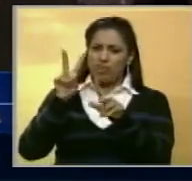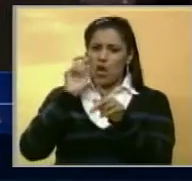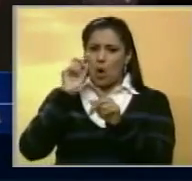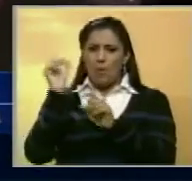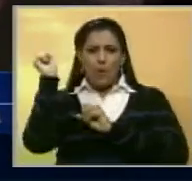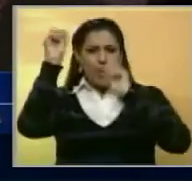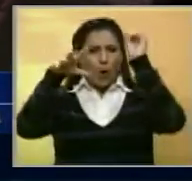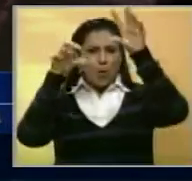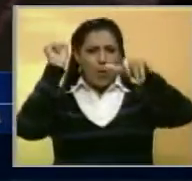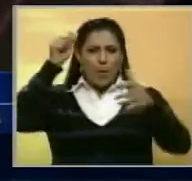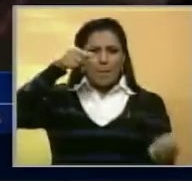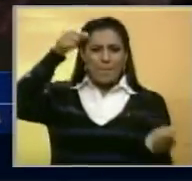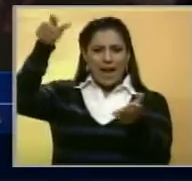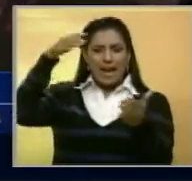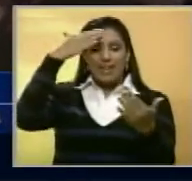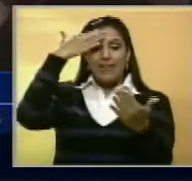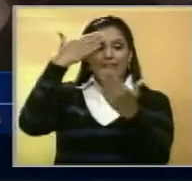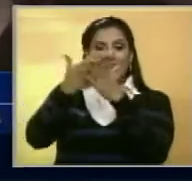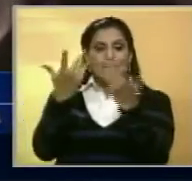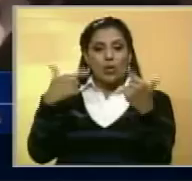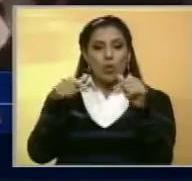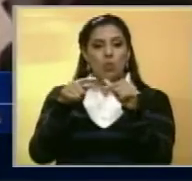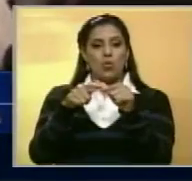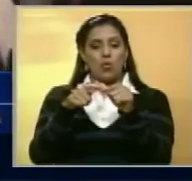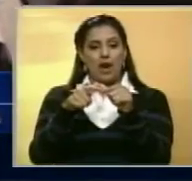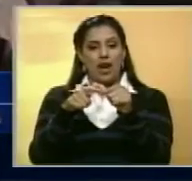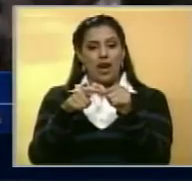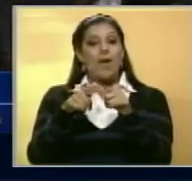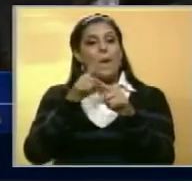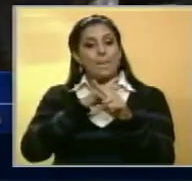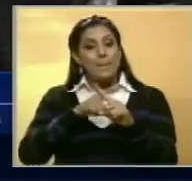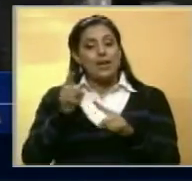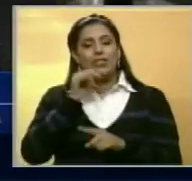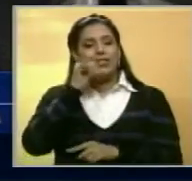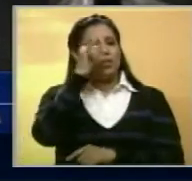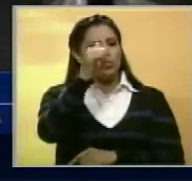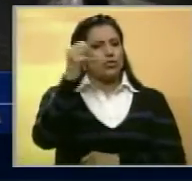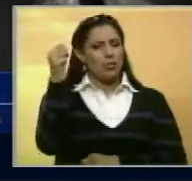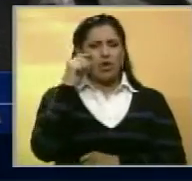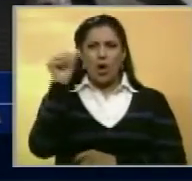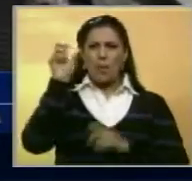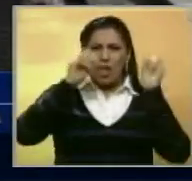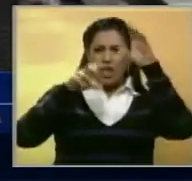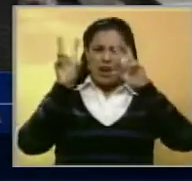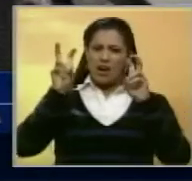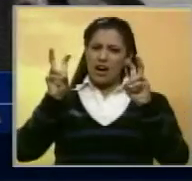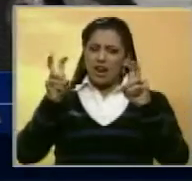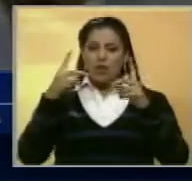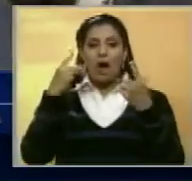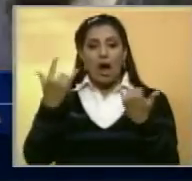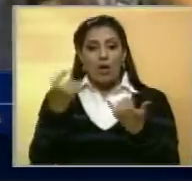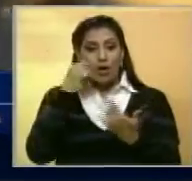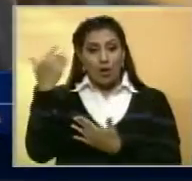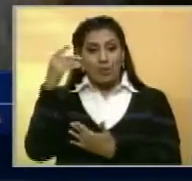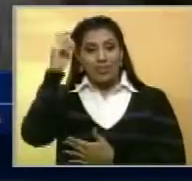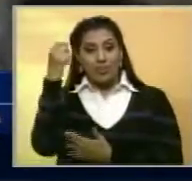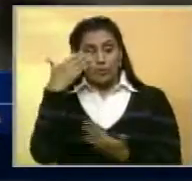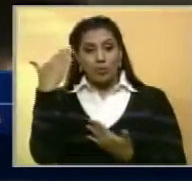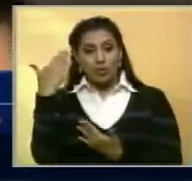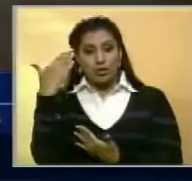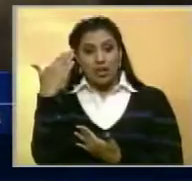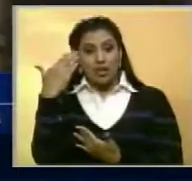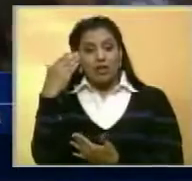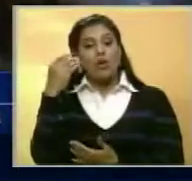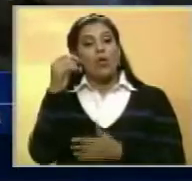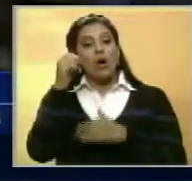al hombre arrojando las maletas frente al portón del convento, por lo que decidió llamar a la policía. López, quien es diputado en Argentina, en